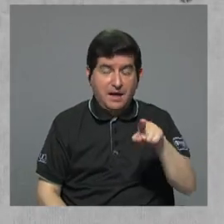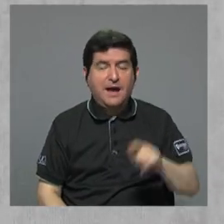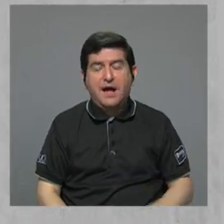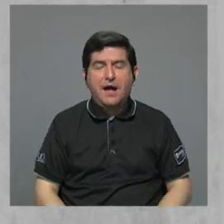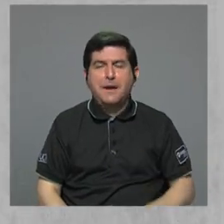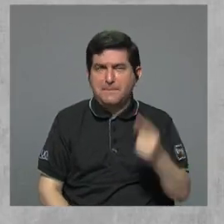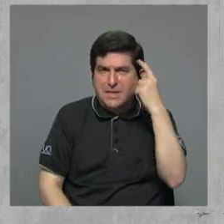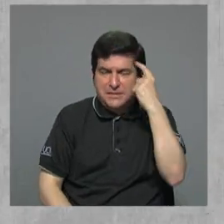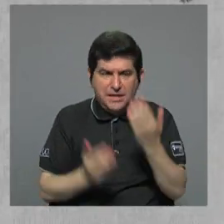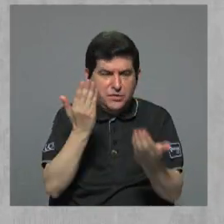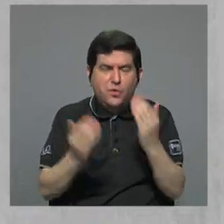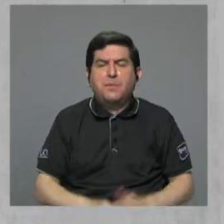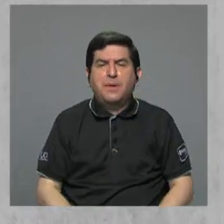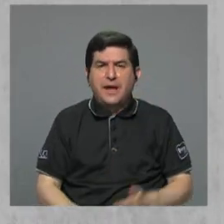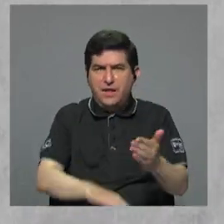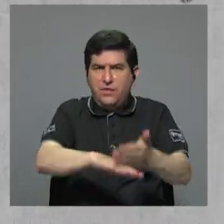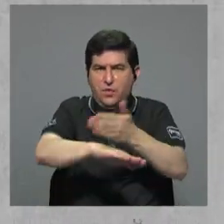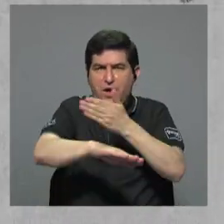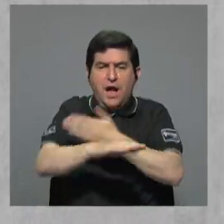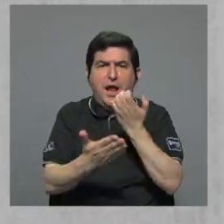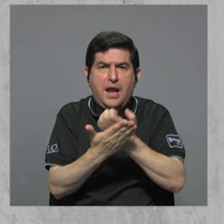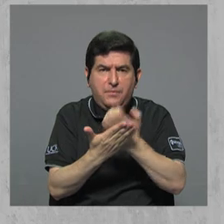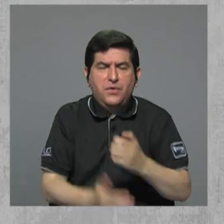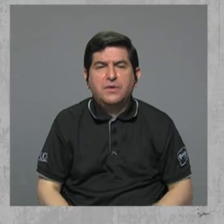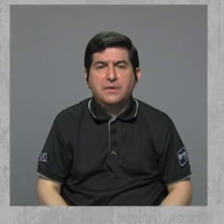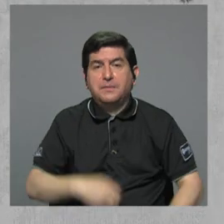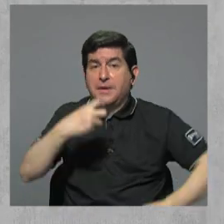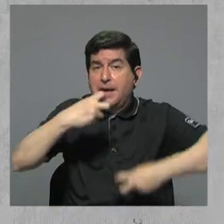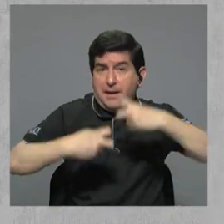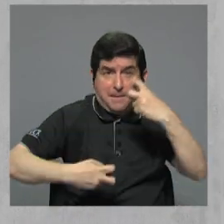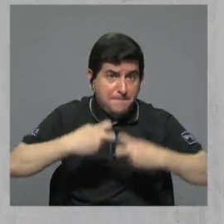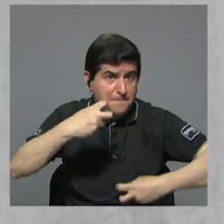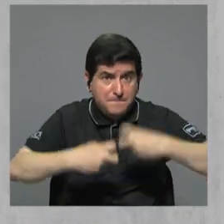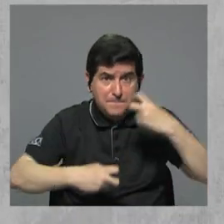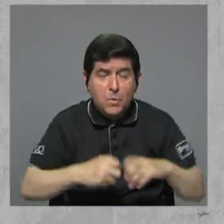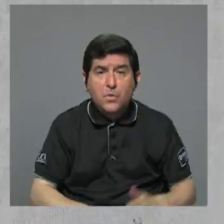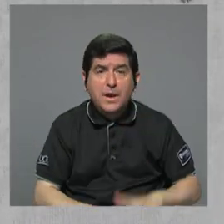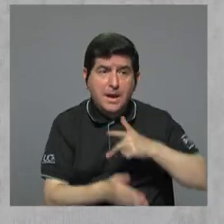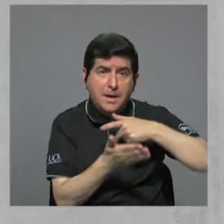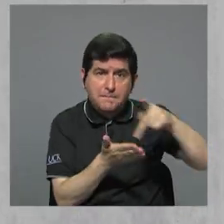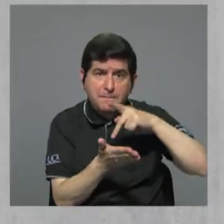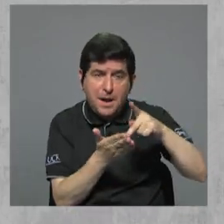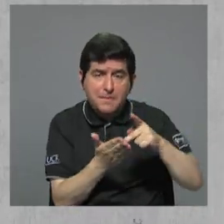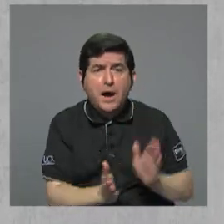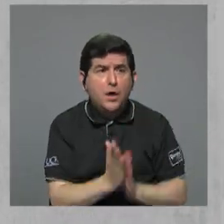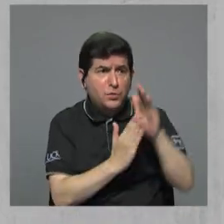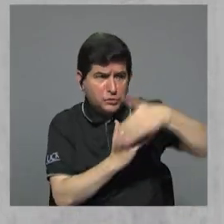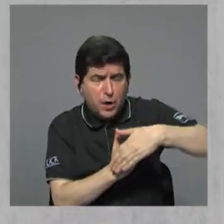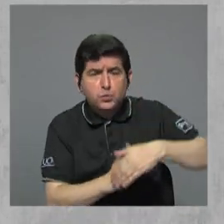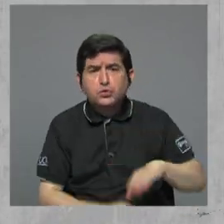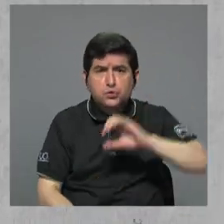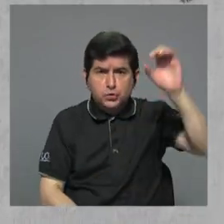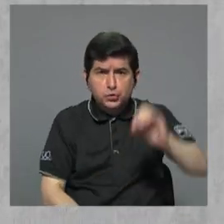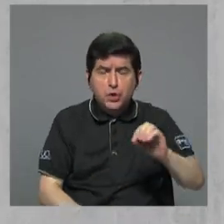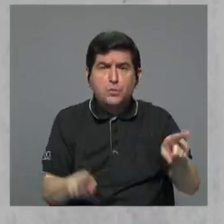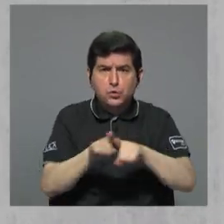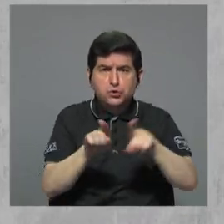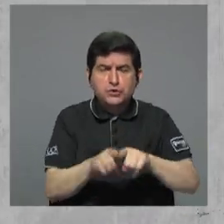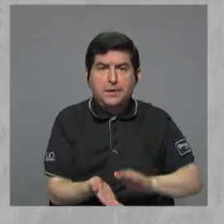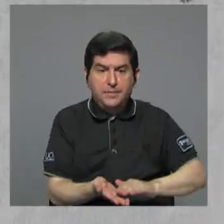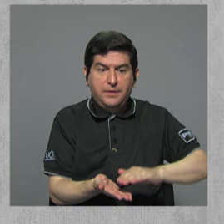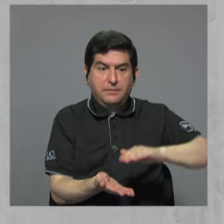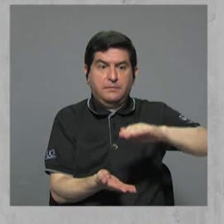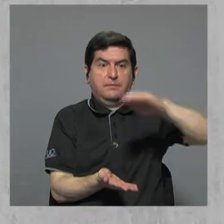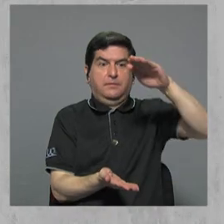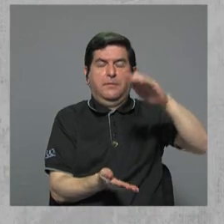de la economía, de donde resulta que el problema de los pagos excesivos por intereses también se nos agranda